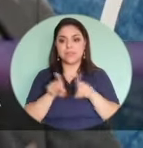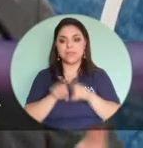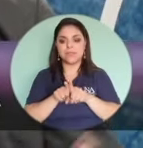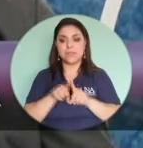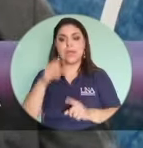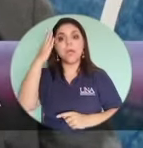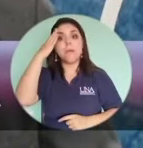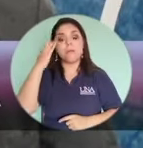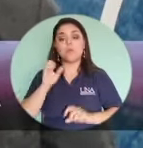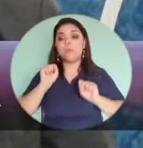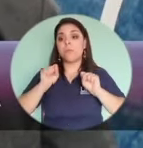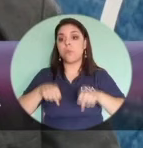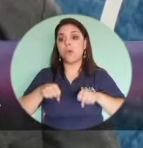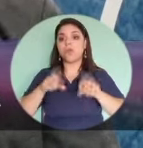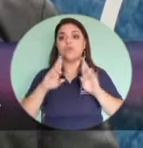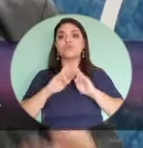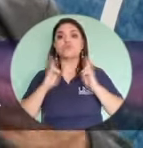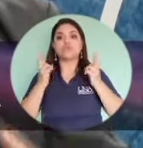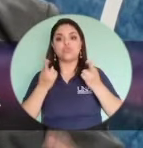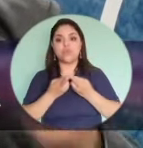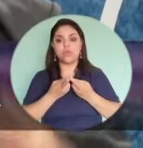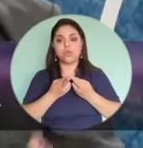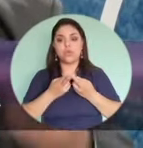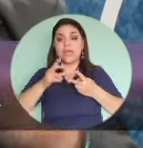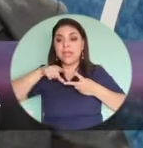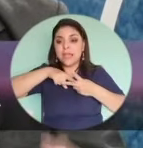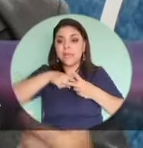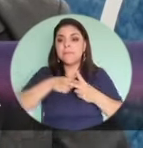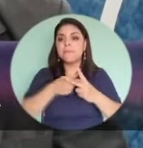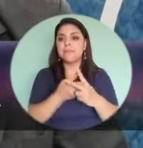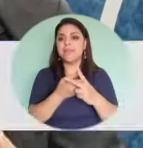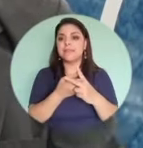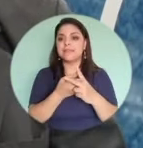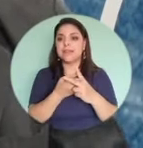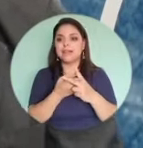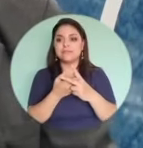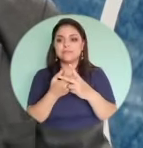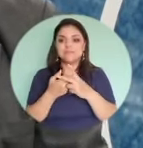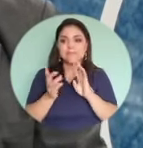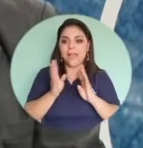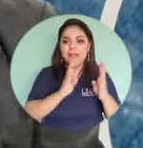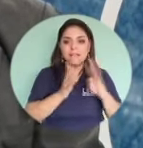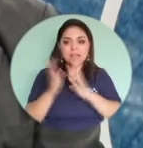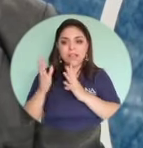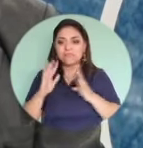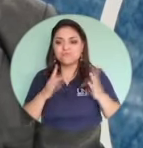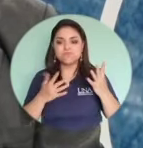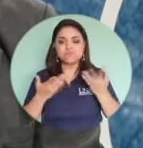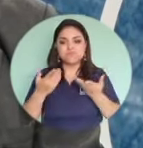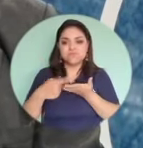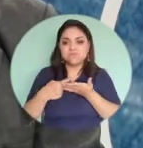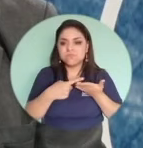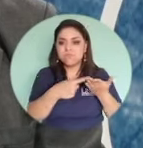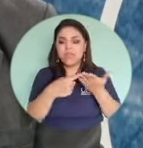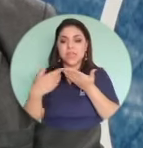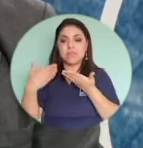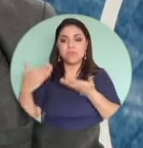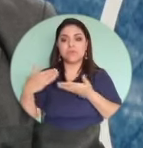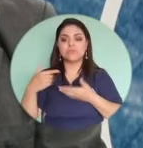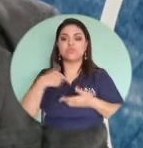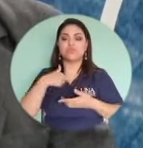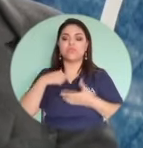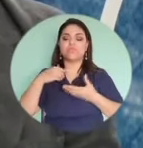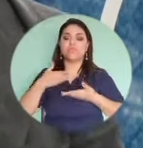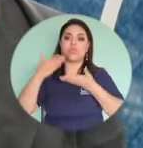también porque puede ser una reunión en que empiezan a rodarte empiezan a rodarte y te sacan te sacan este información